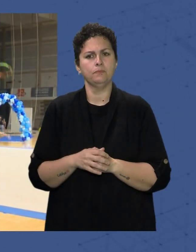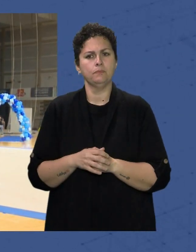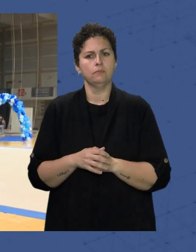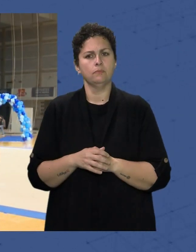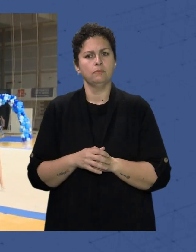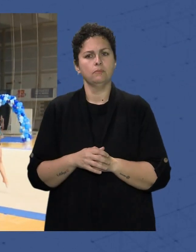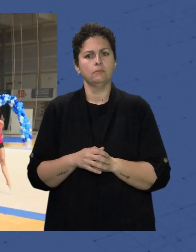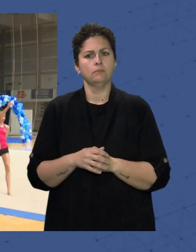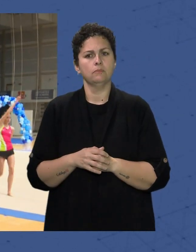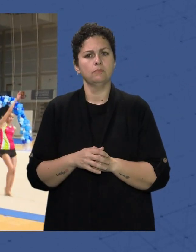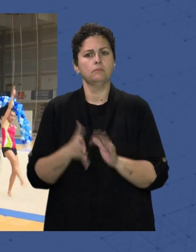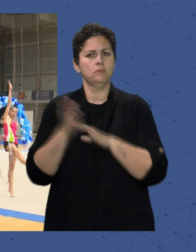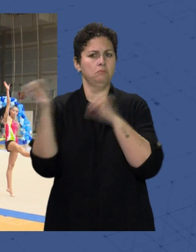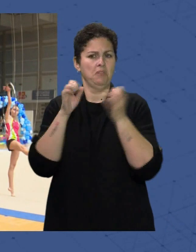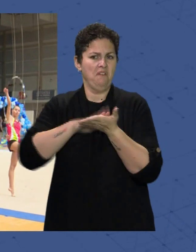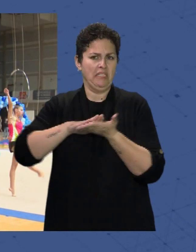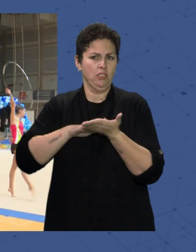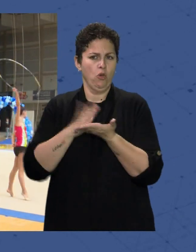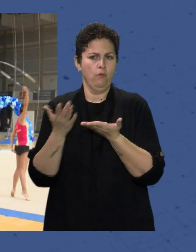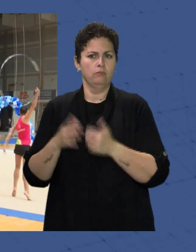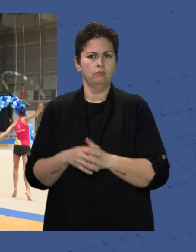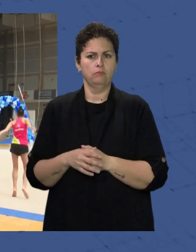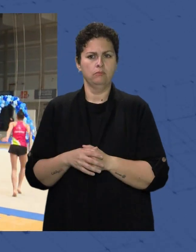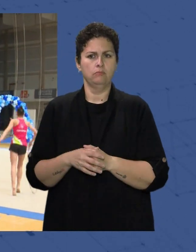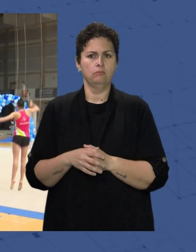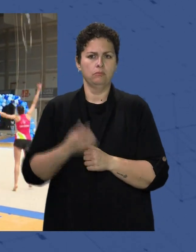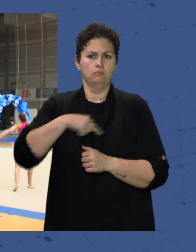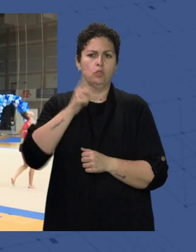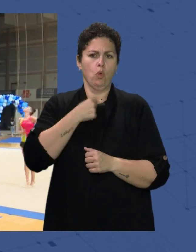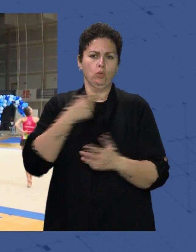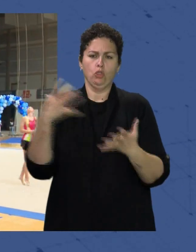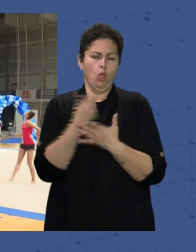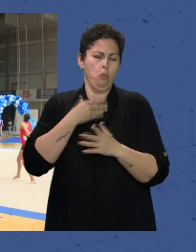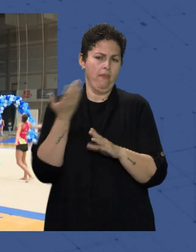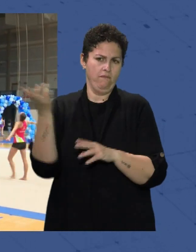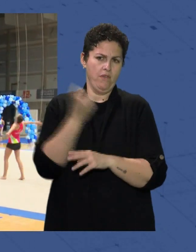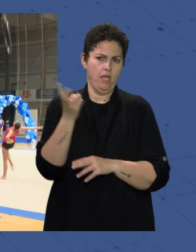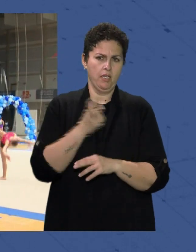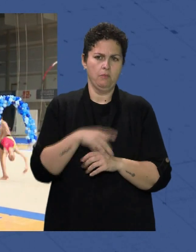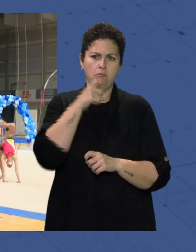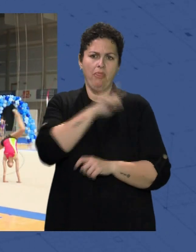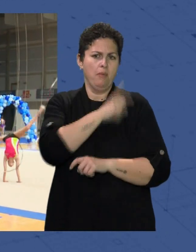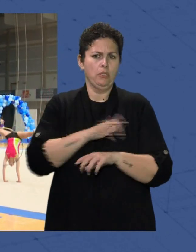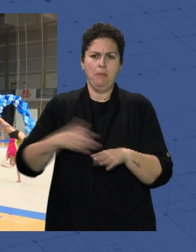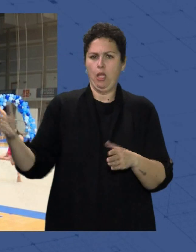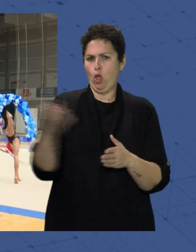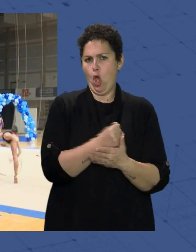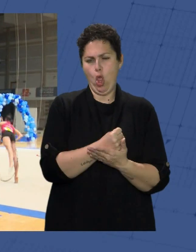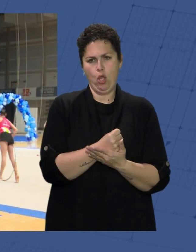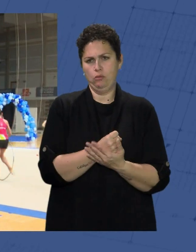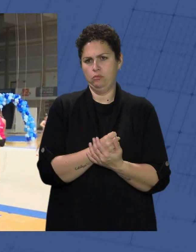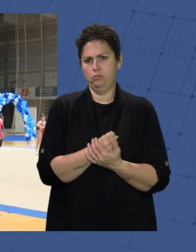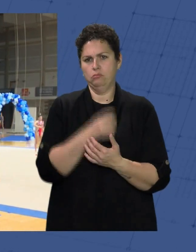Digamos En cuanto a competiciones Lo más bajito que hay Pero siempre nos gusta Que todo el mundo pueda venir Que es un deporte para todos Pues estamos